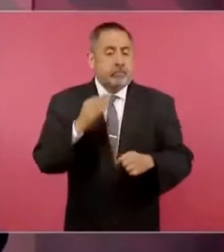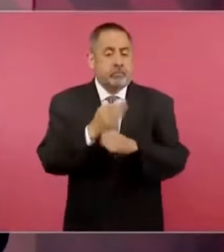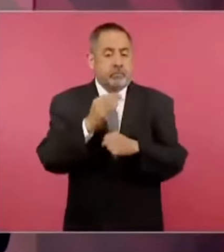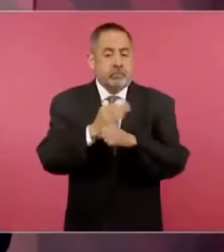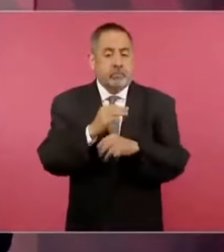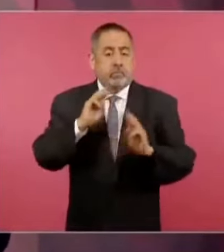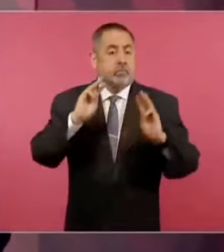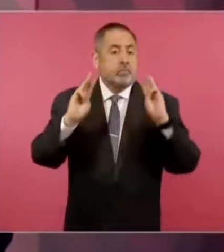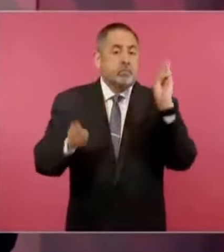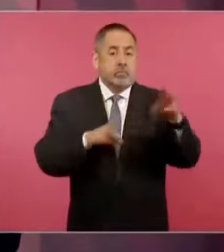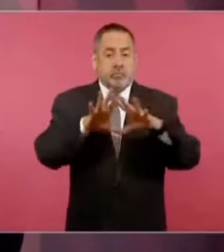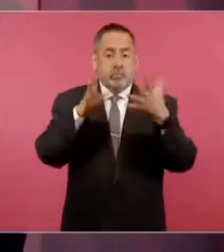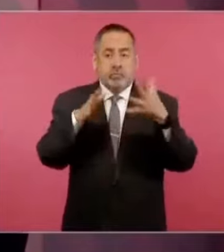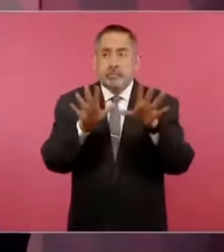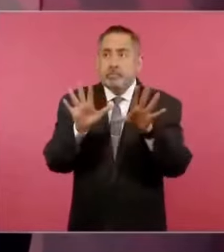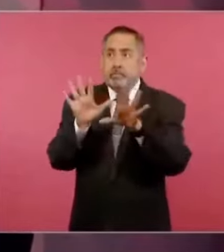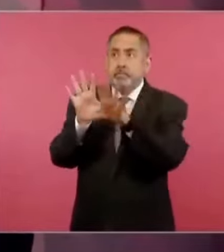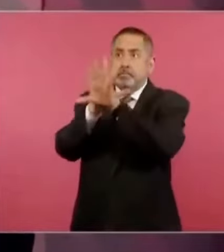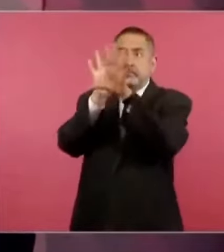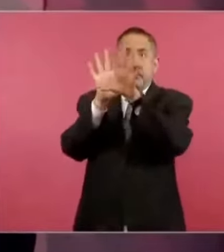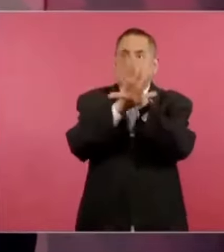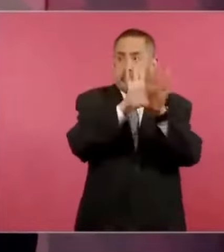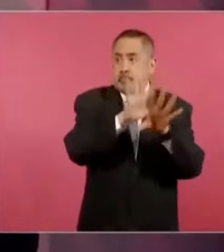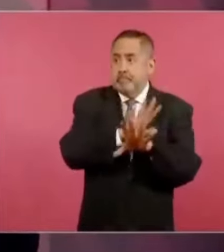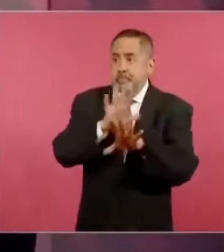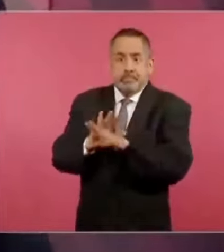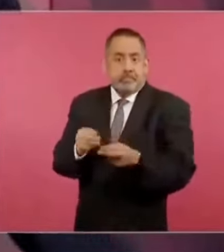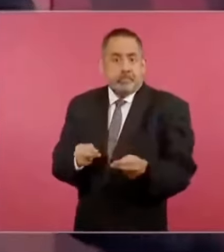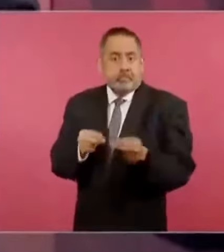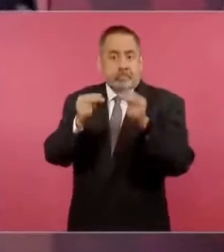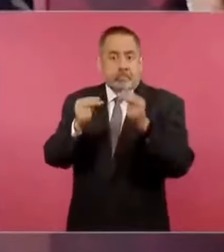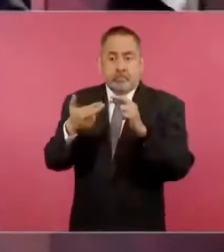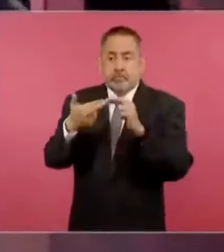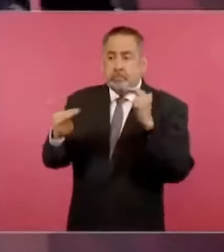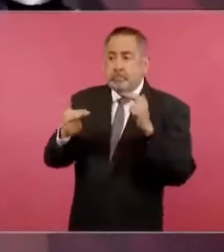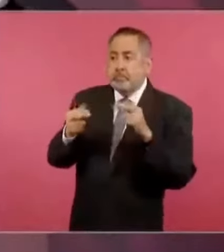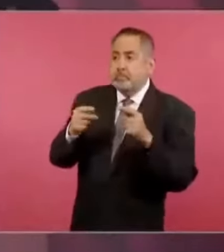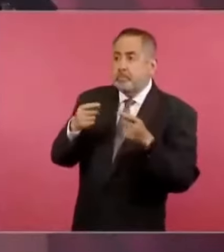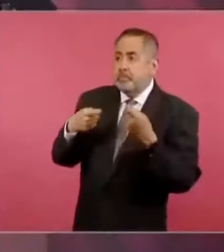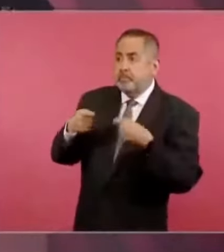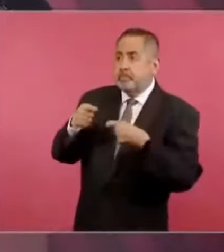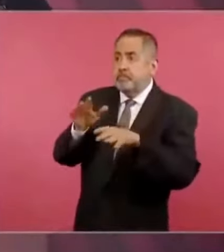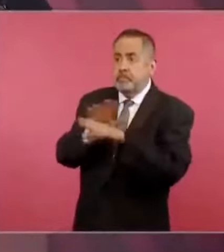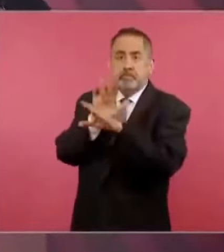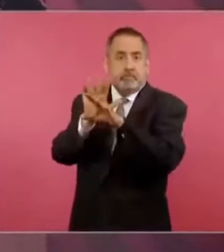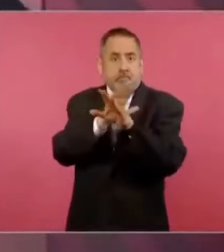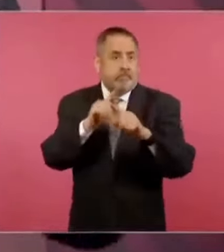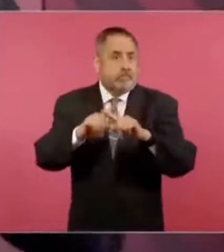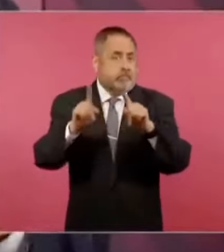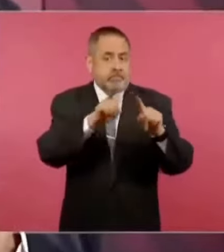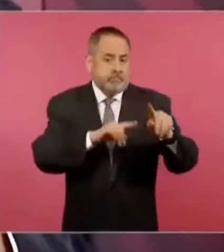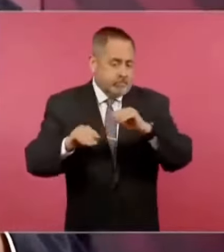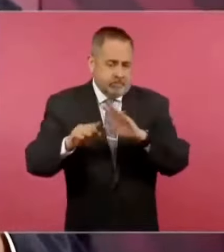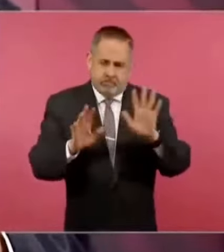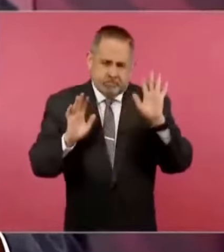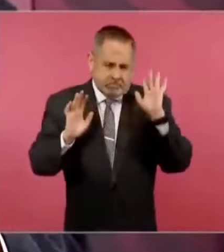en el mercado mundial y muchas empresas